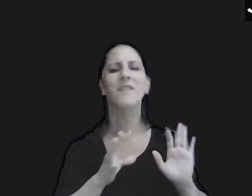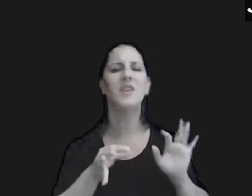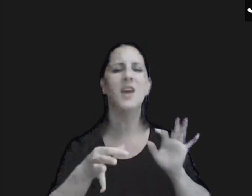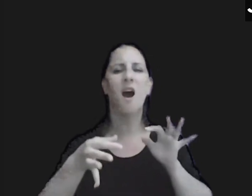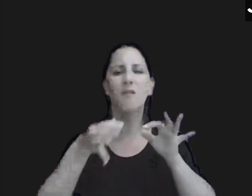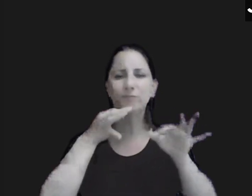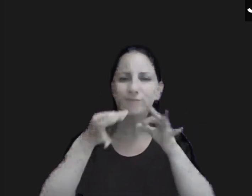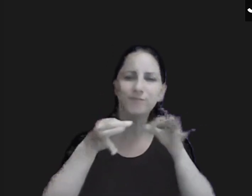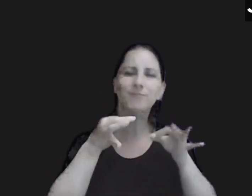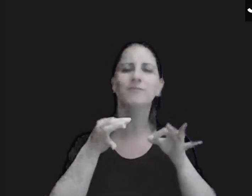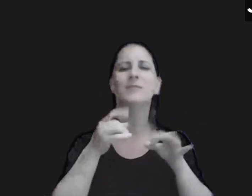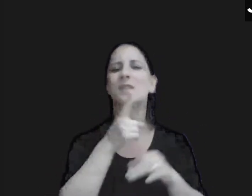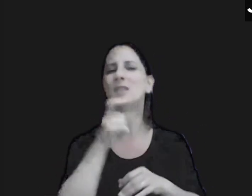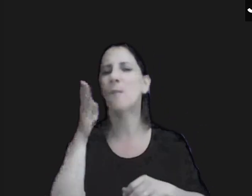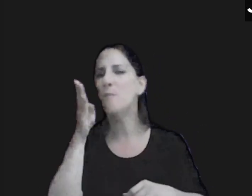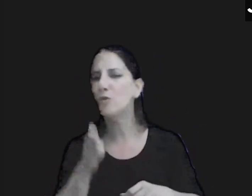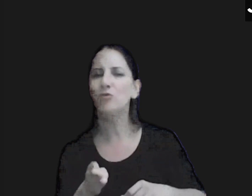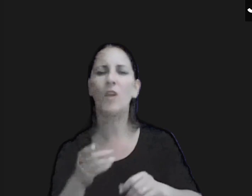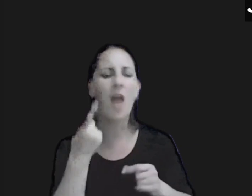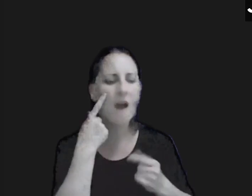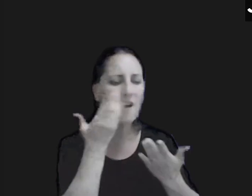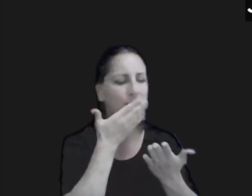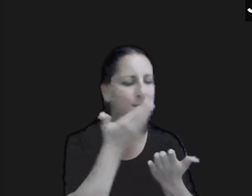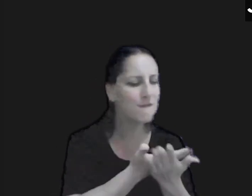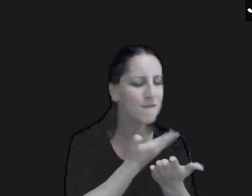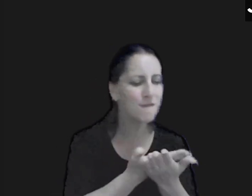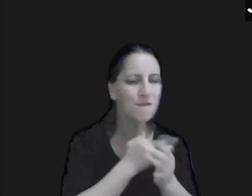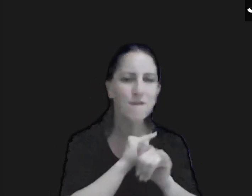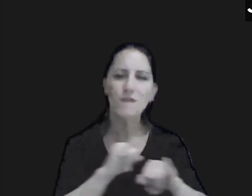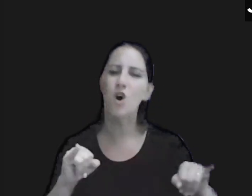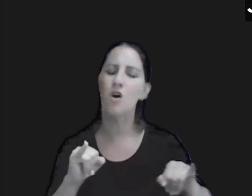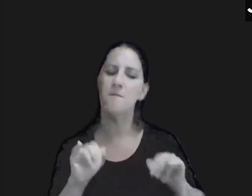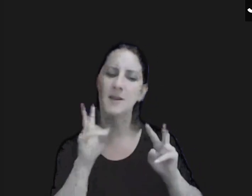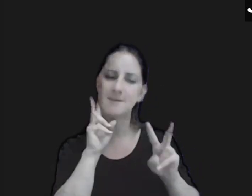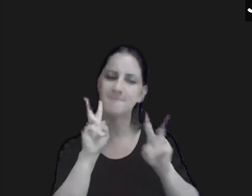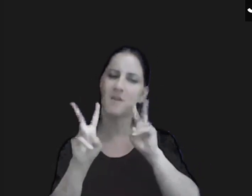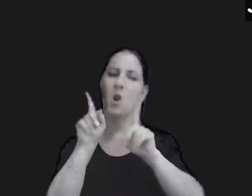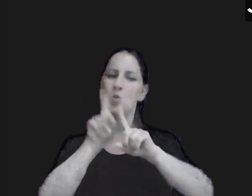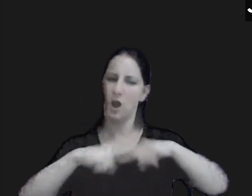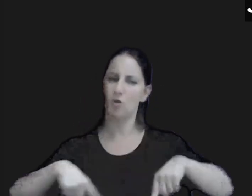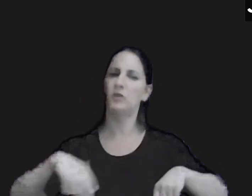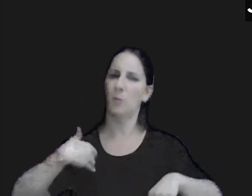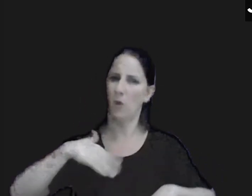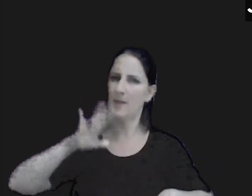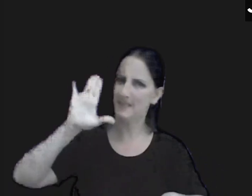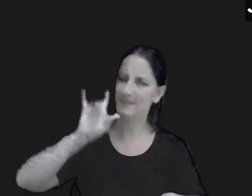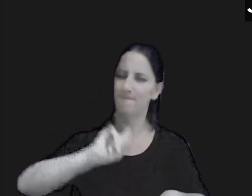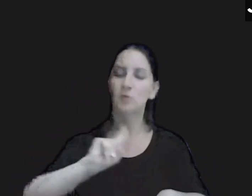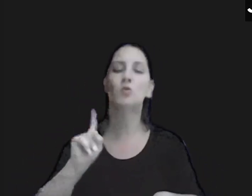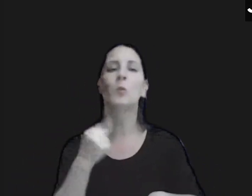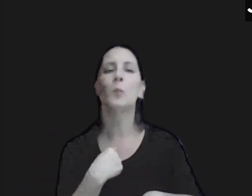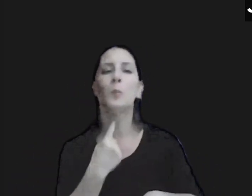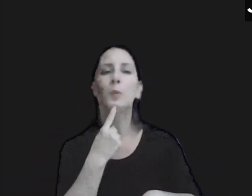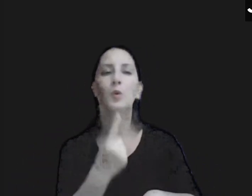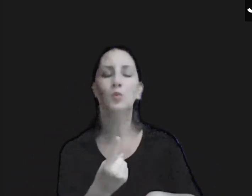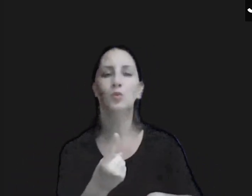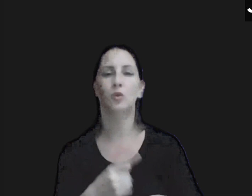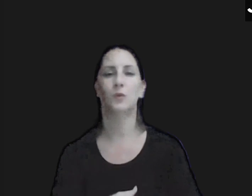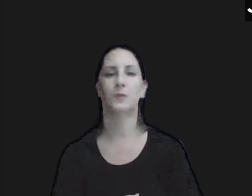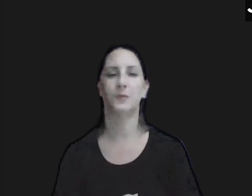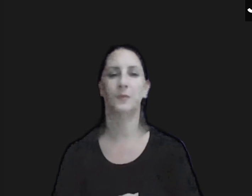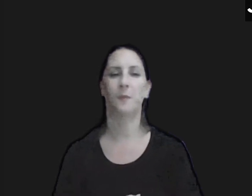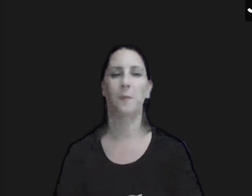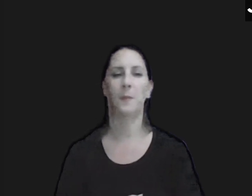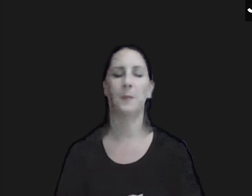% con esos informes a simple vista podemos ver los que son objetables y bueno mi consulta es bueno primero